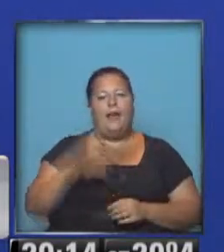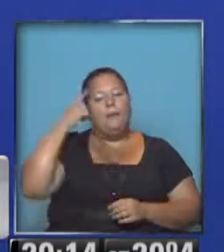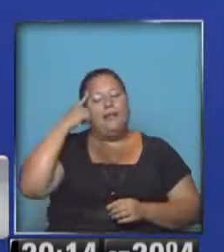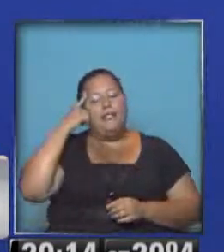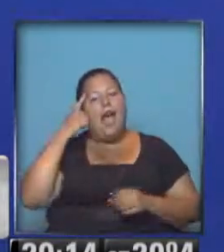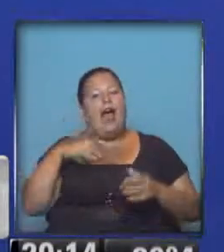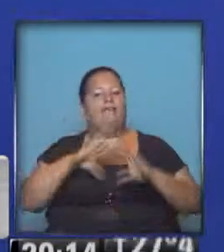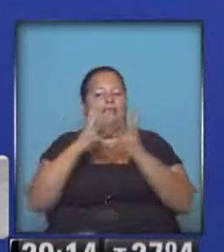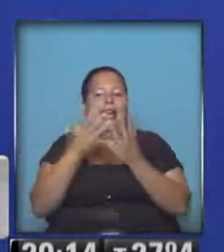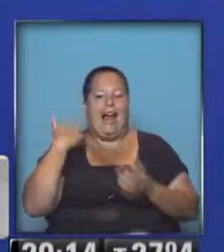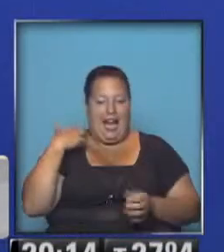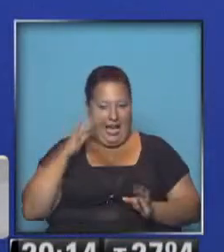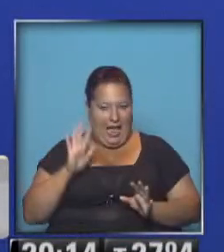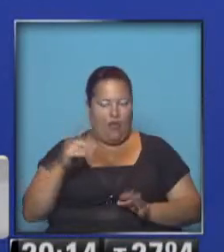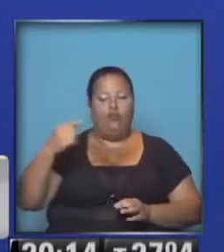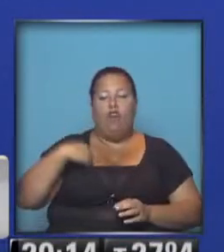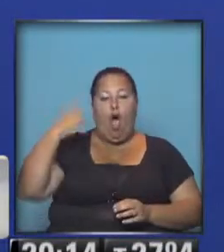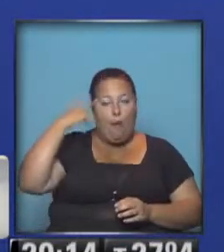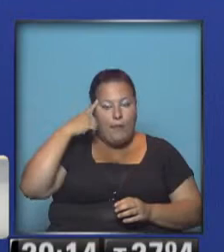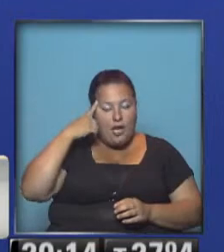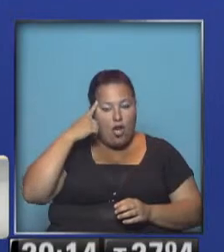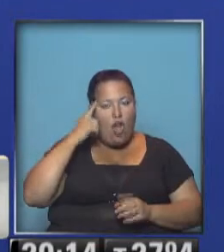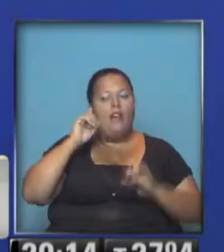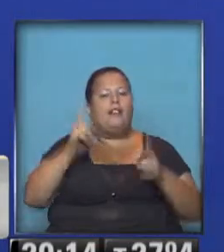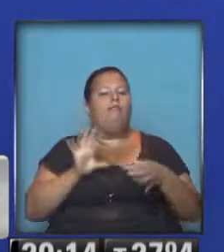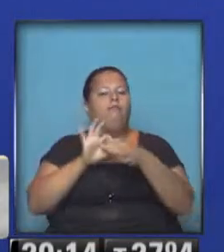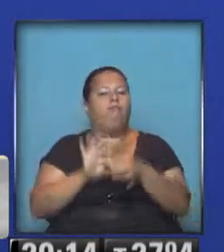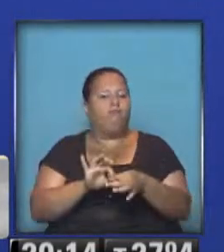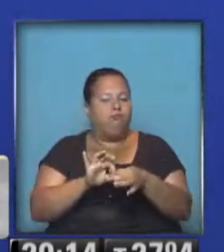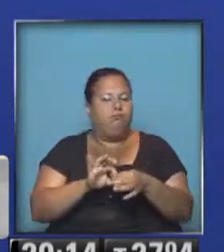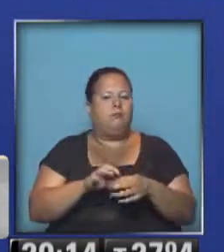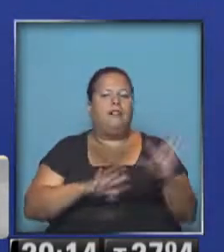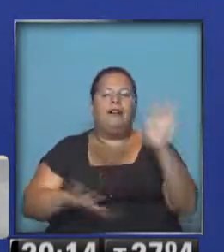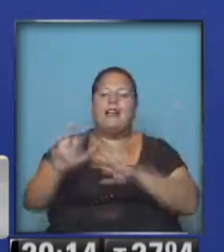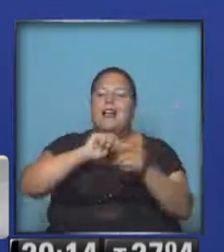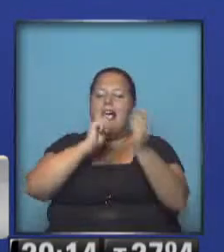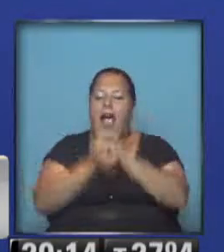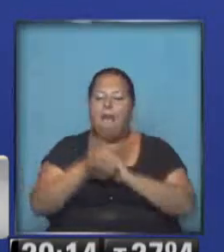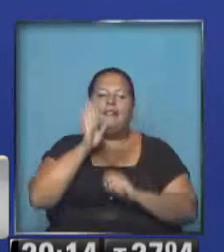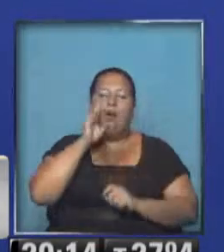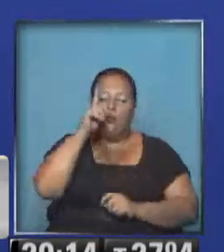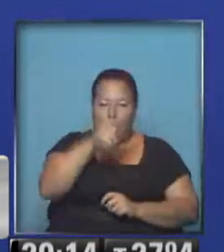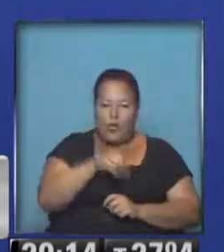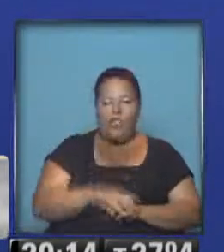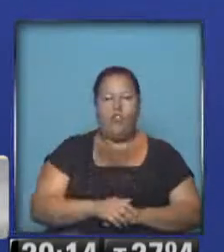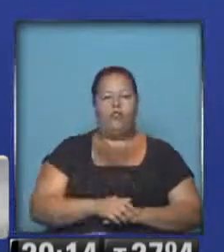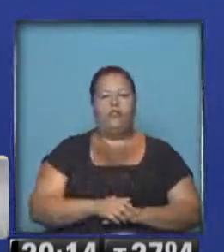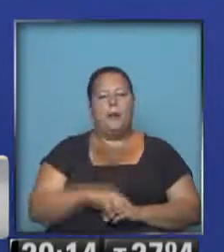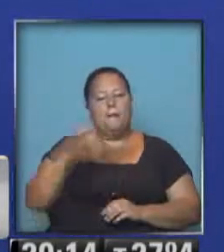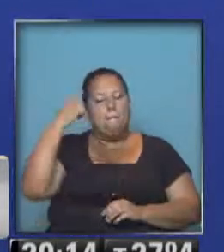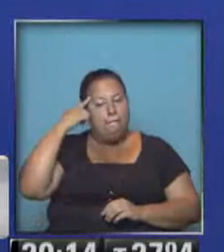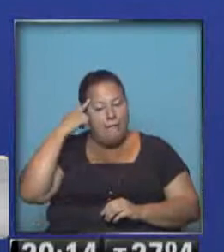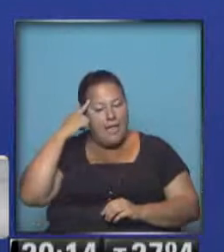en un marco más general. En mi opinión, está también vinculado a un rediseño que está Estados Unidos pensando